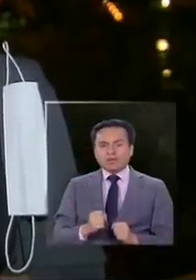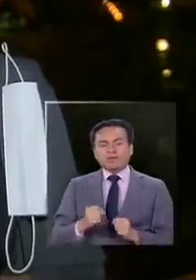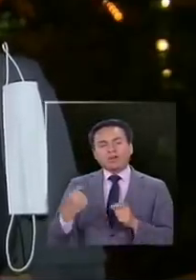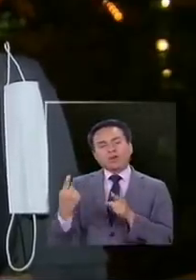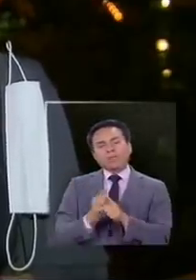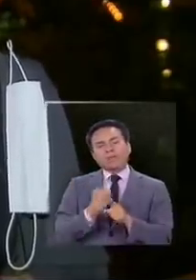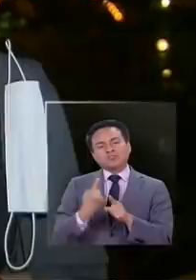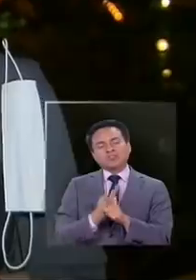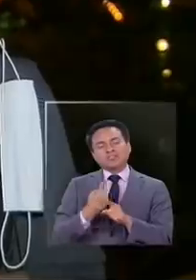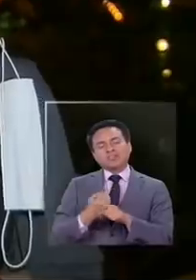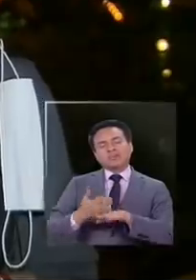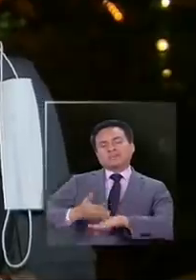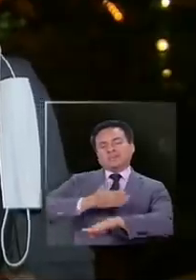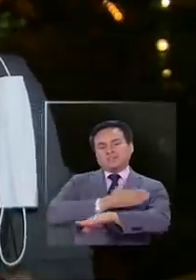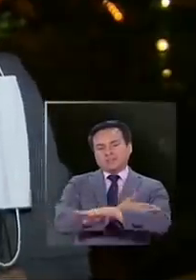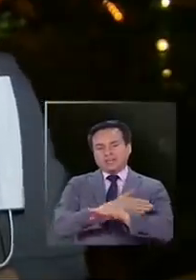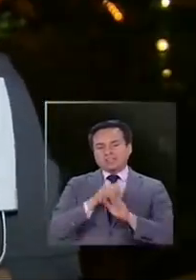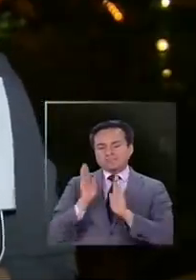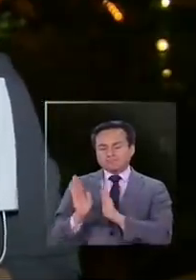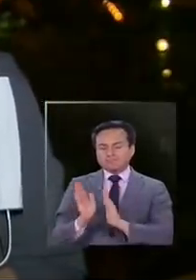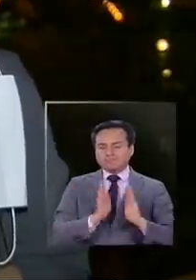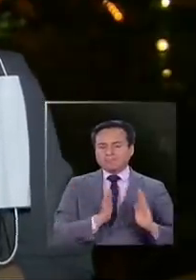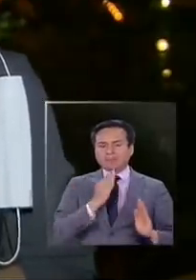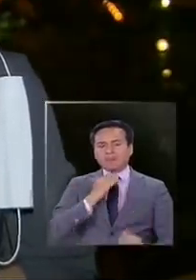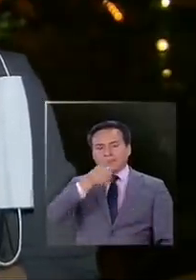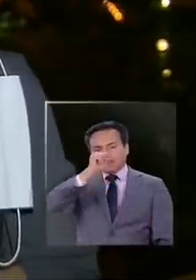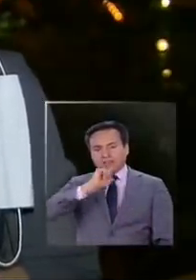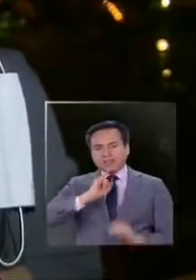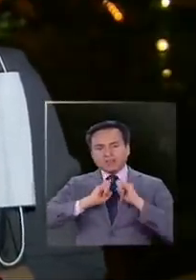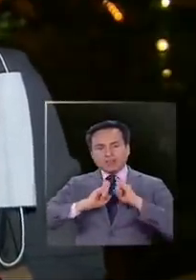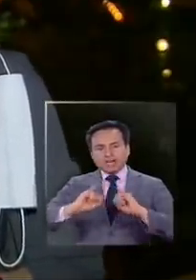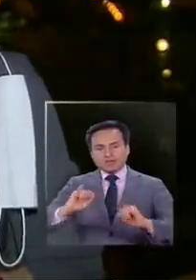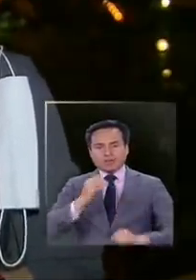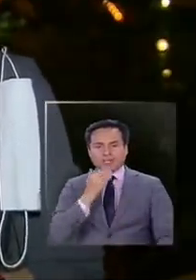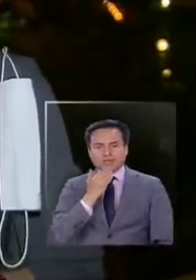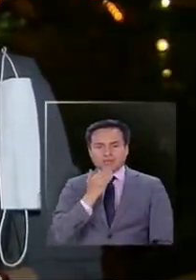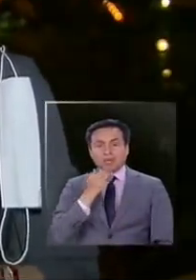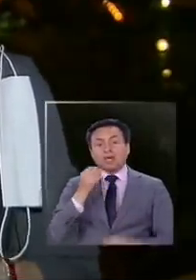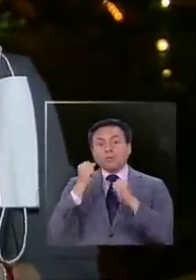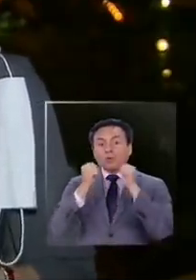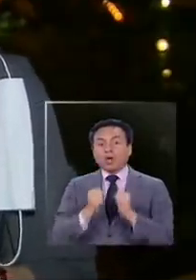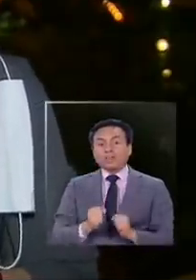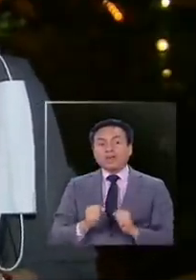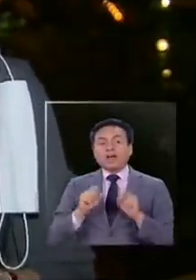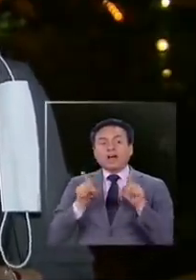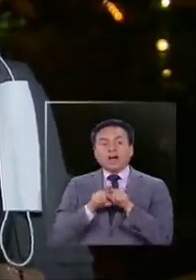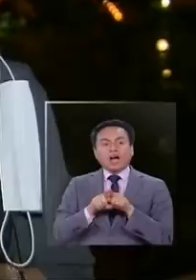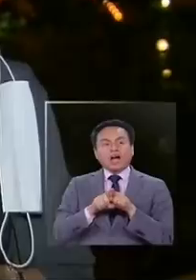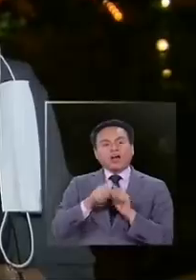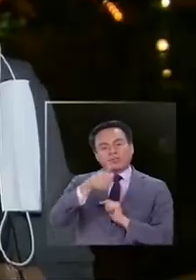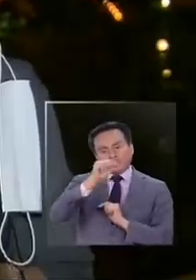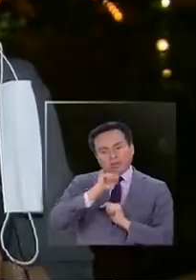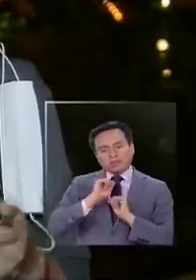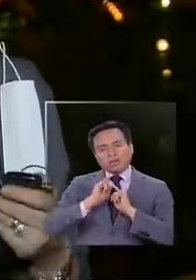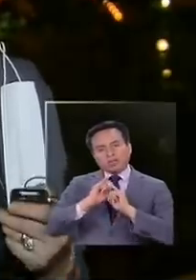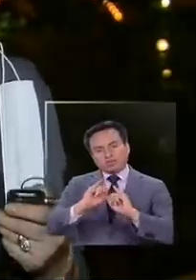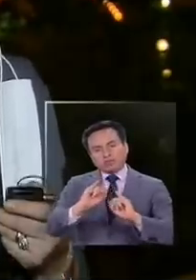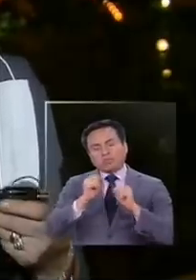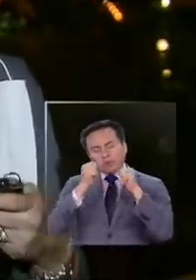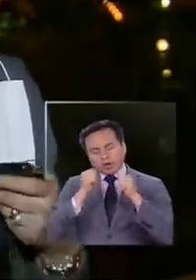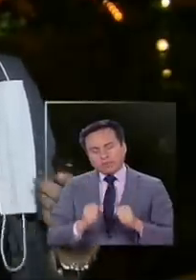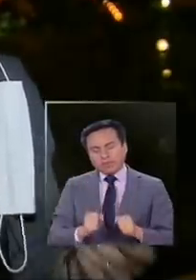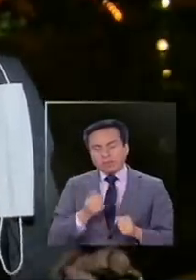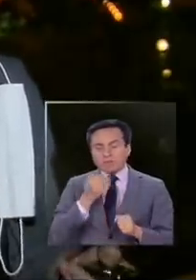conversaciones preliminares. Y como digo, está el tema de privacidad de los datos. Pero se pueden anonimizar los datos y también